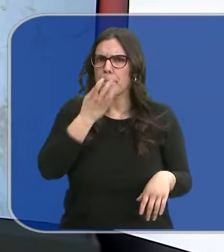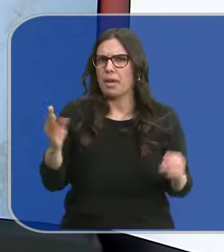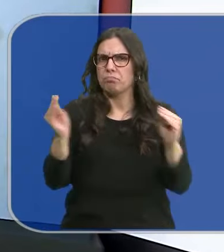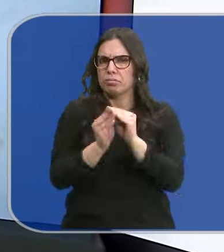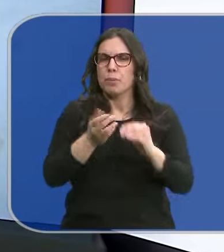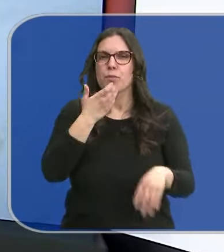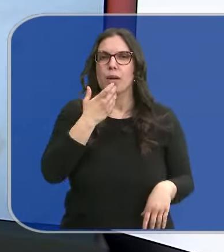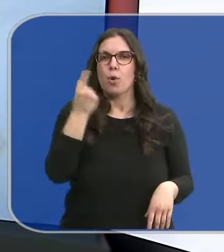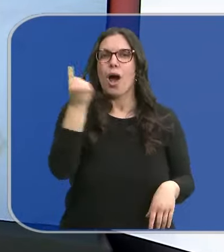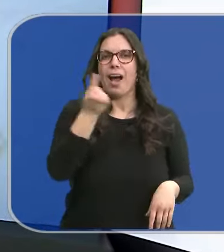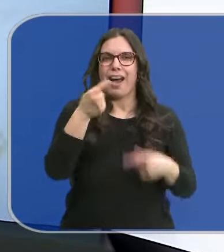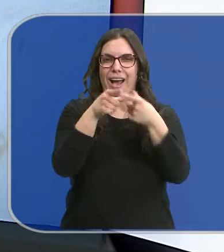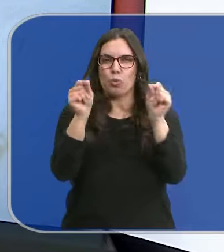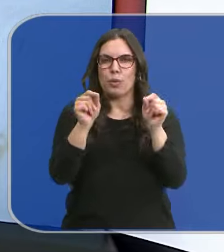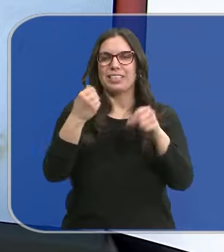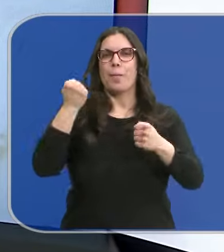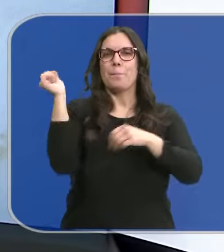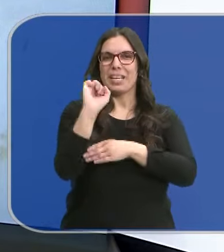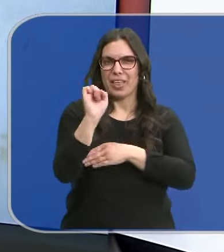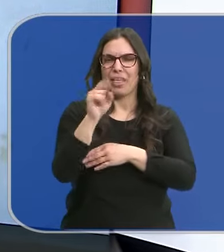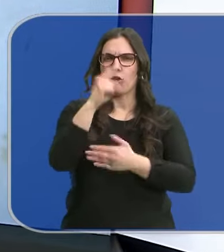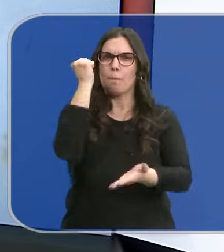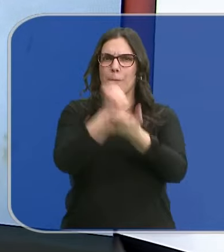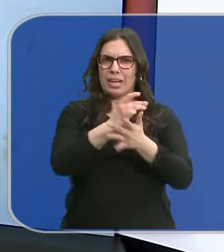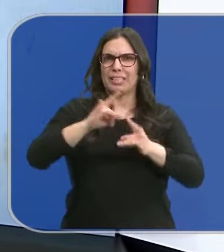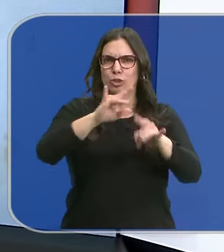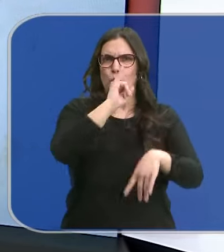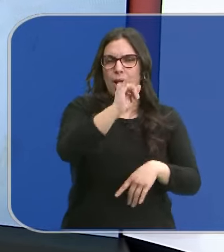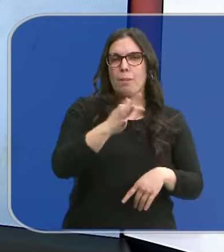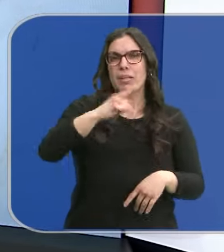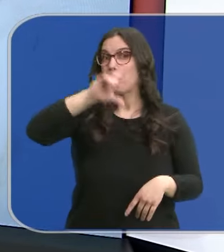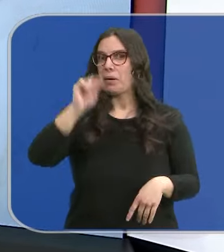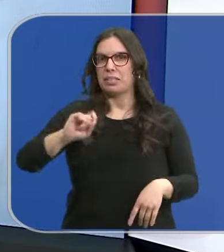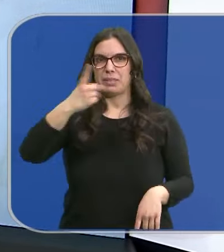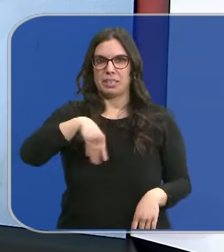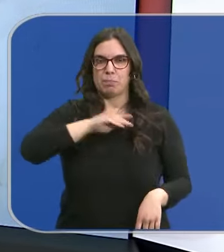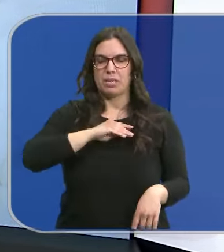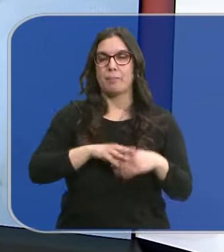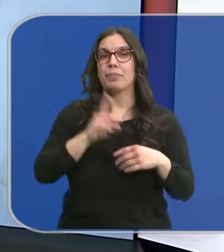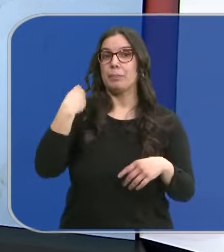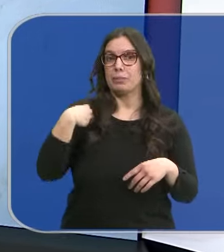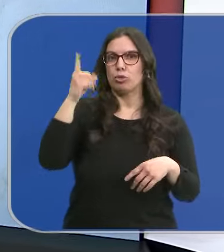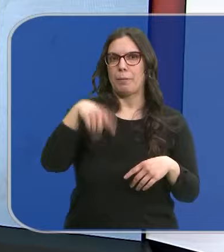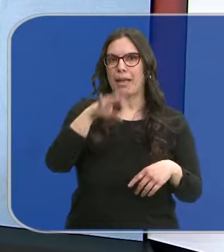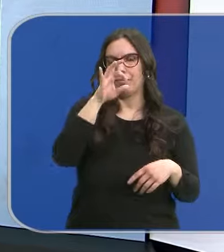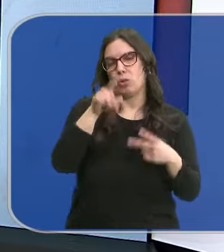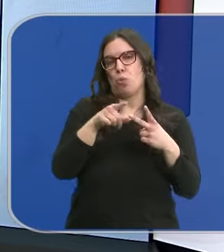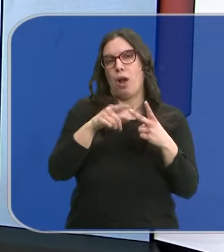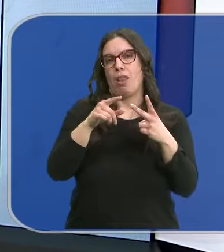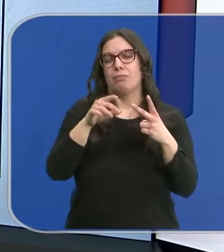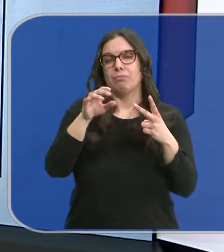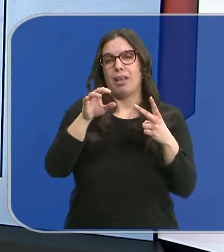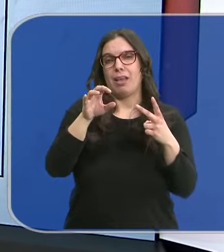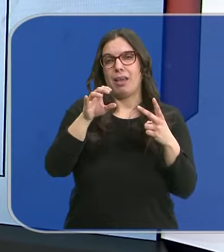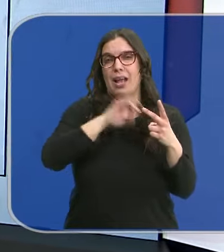en las alubias de La Bañeza. Cuentan con IGP y además son las más baratas de España según la OCU. Lo mismo sucede con los garbanzos. Para promocionar